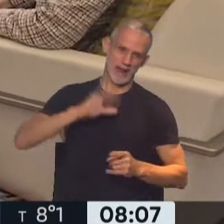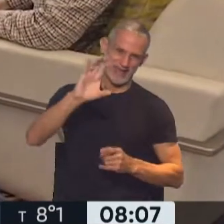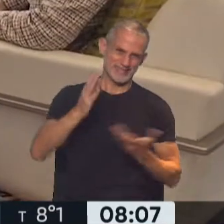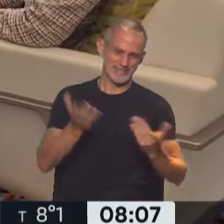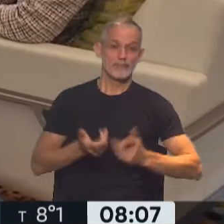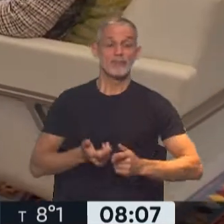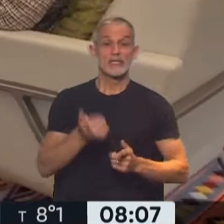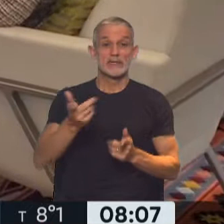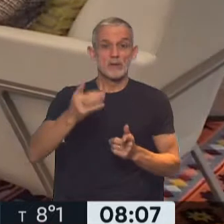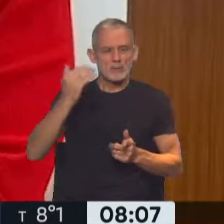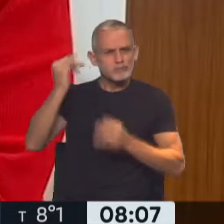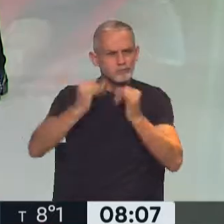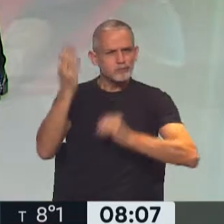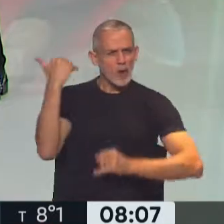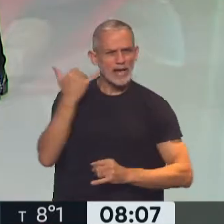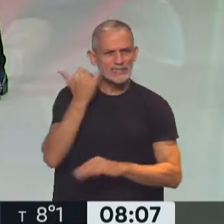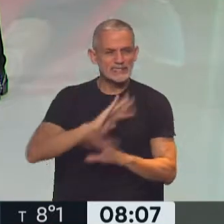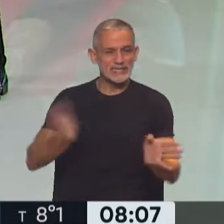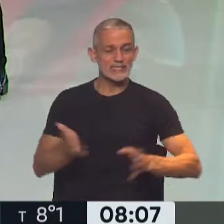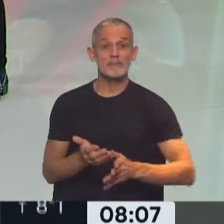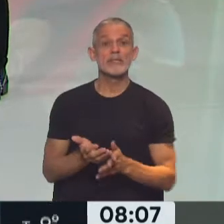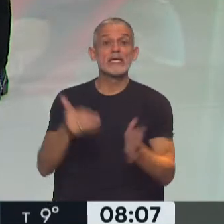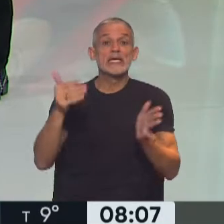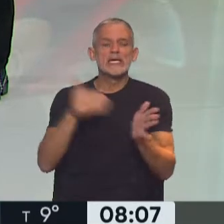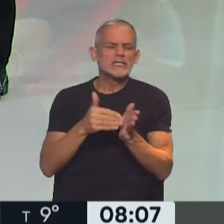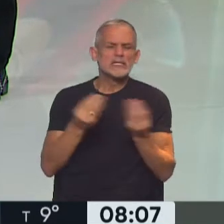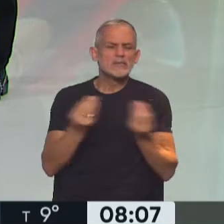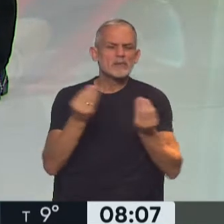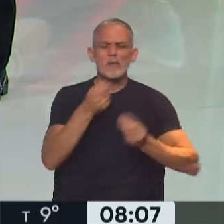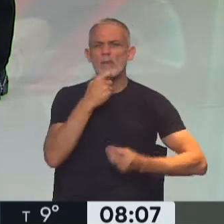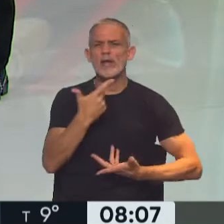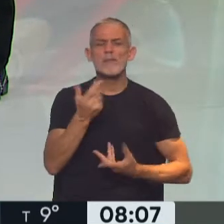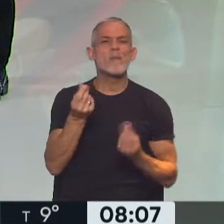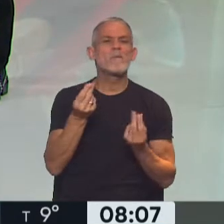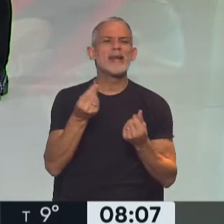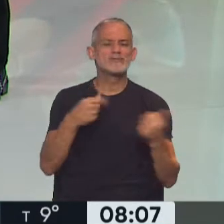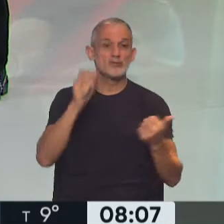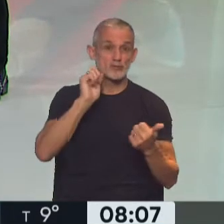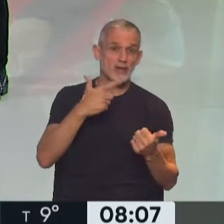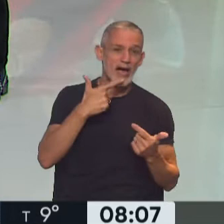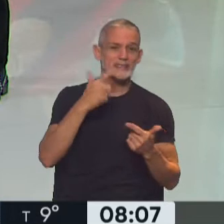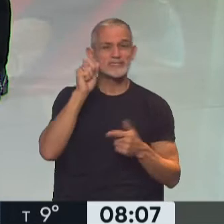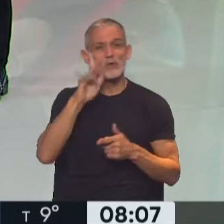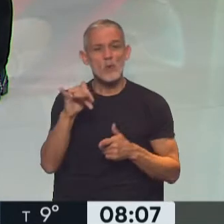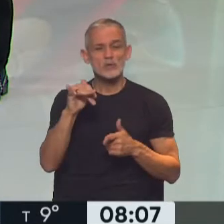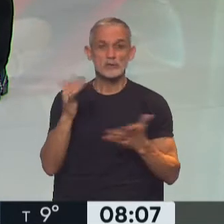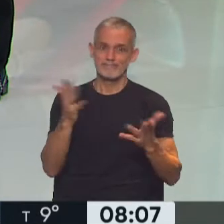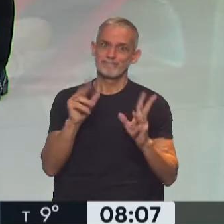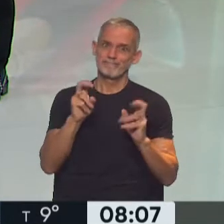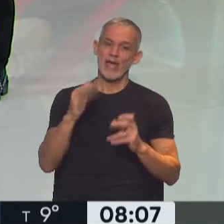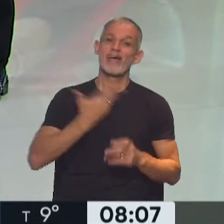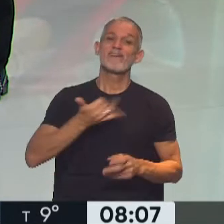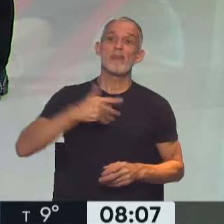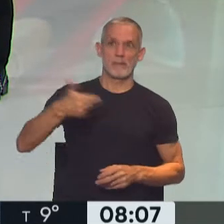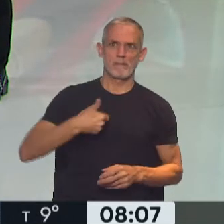contado, sí, vos lo venís contando hace un tiempo ya. Y en función de eso, Flor, ¿qué pasa con el tema, por ejemplo, tarifas? Porque terminaron las audiencias y era uno de los reclamos del